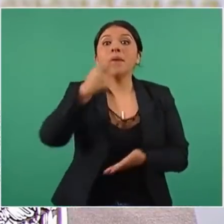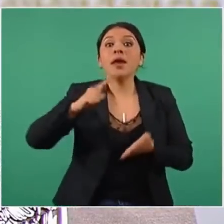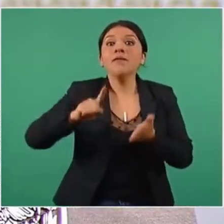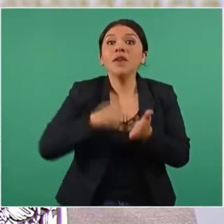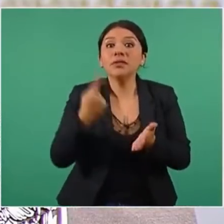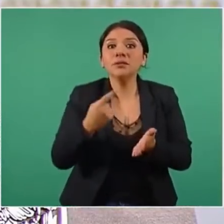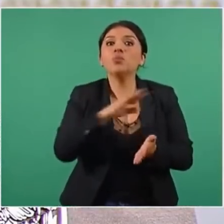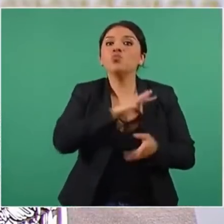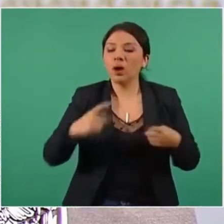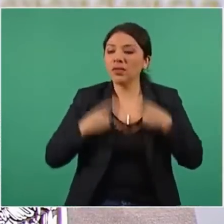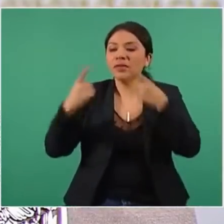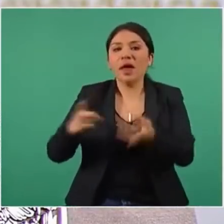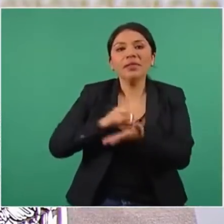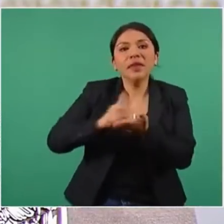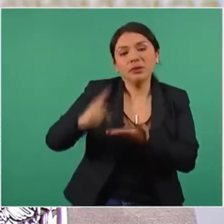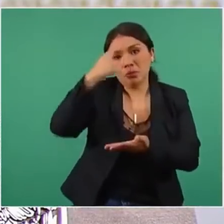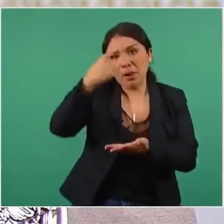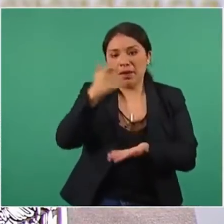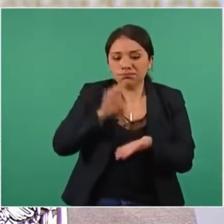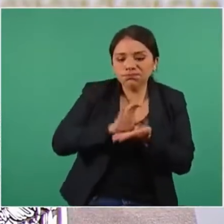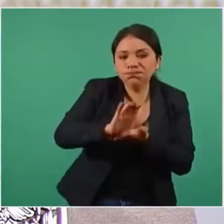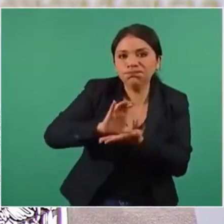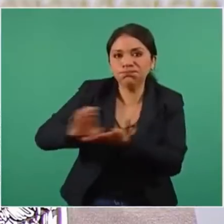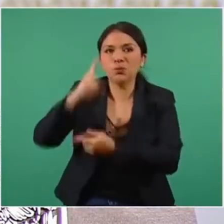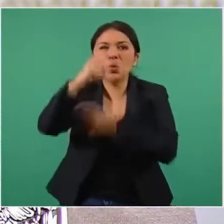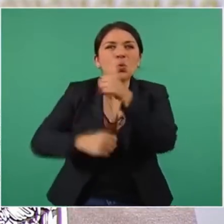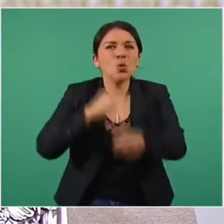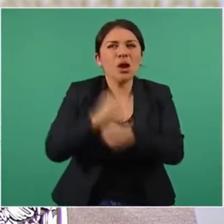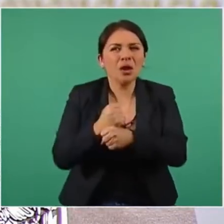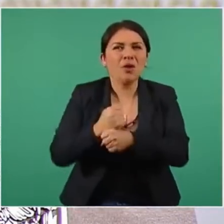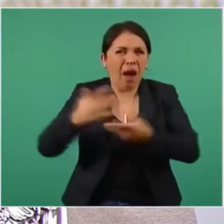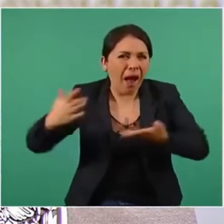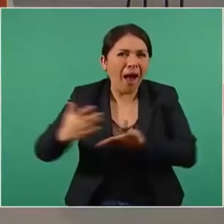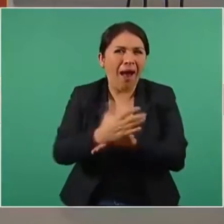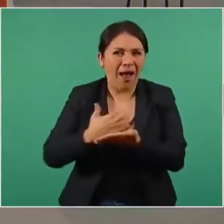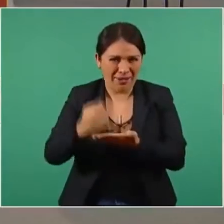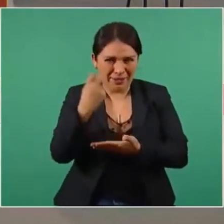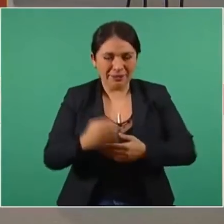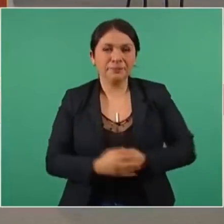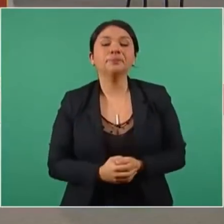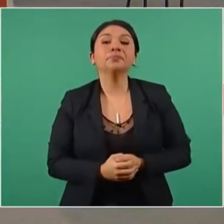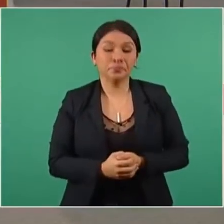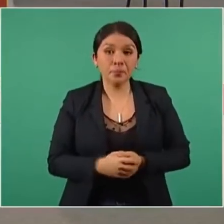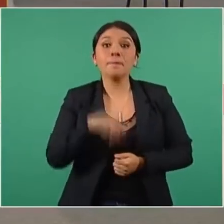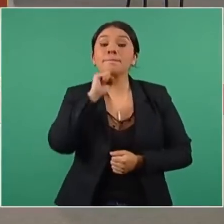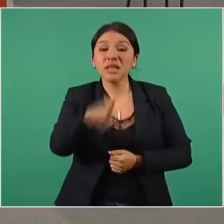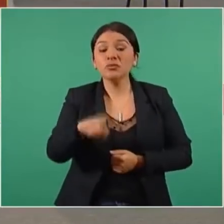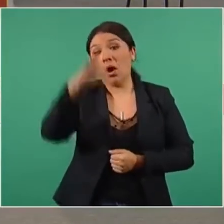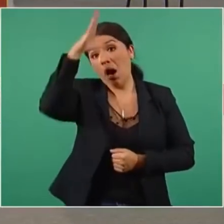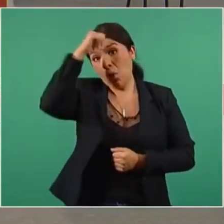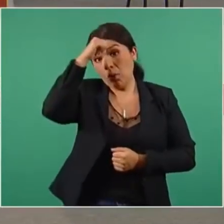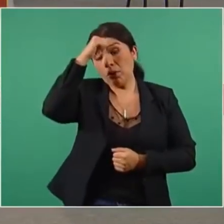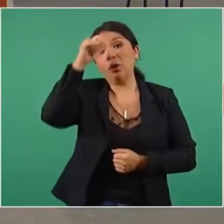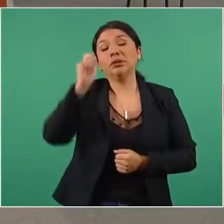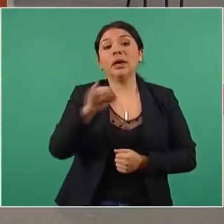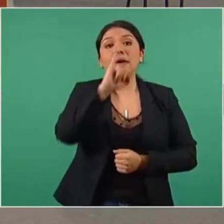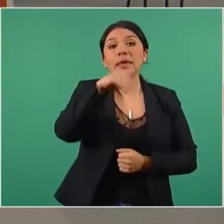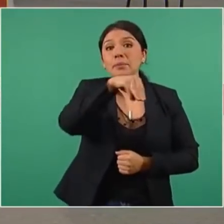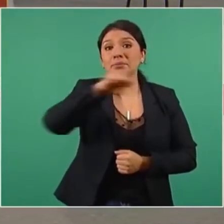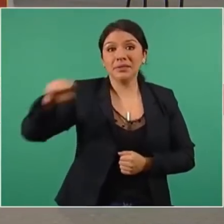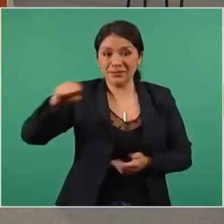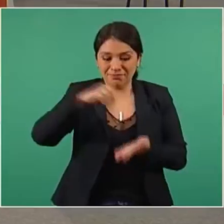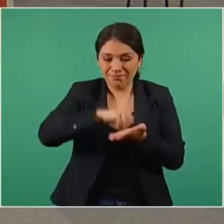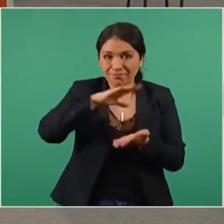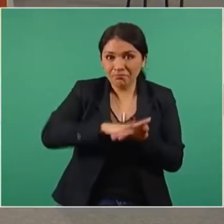a este derecho, al reparto de utilidades. También mencionar que de acuerdo a los datos del Instituto Mexicano del Seguro Social,